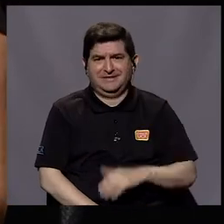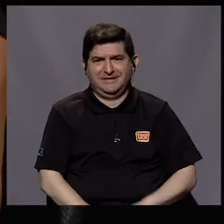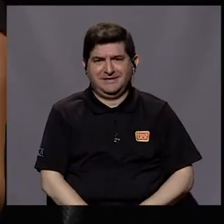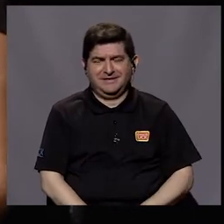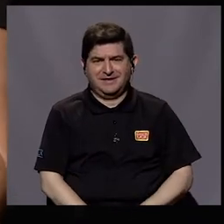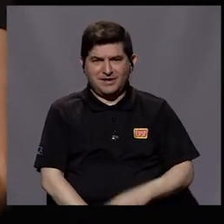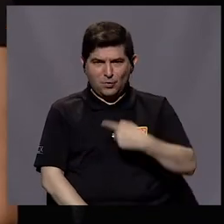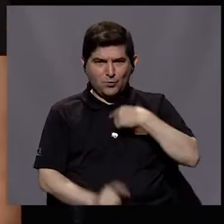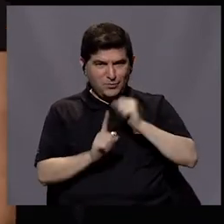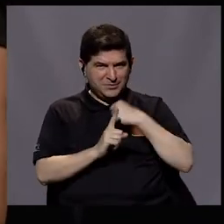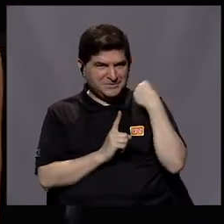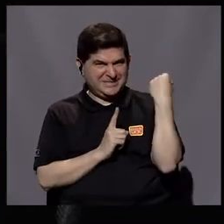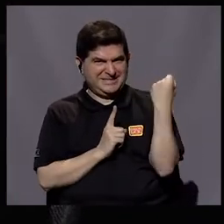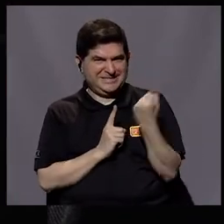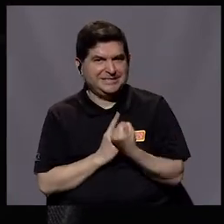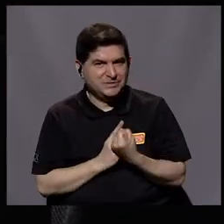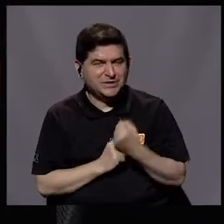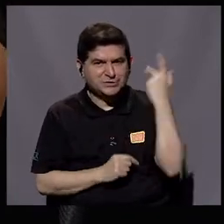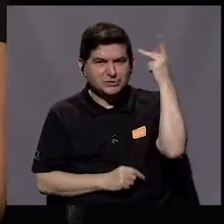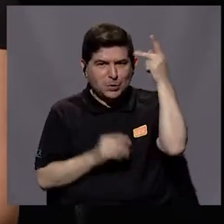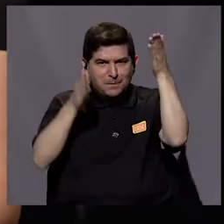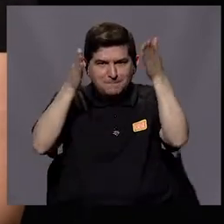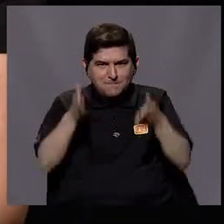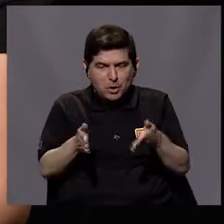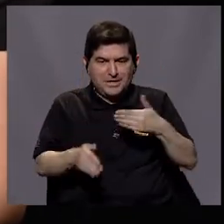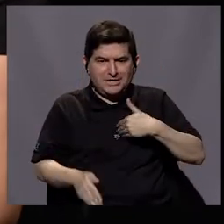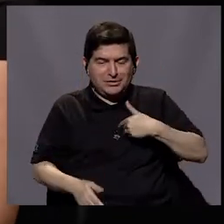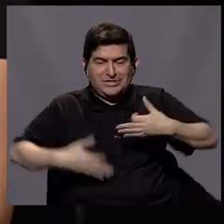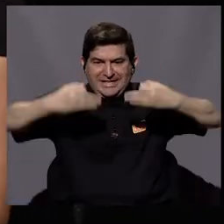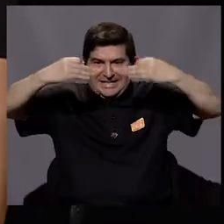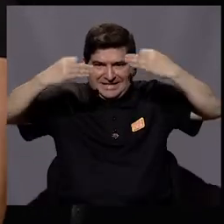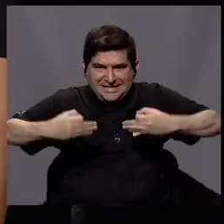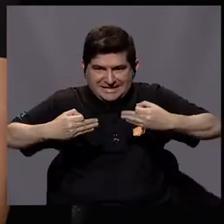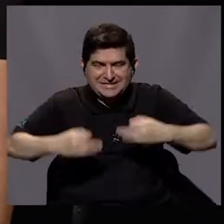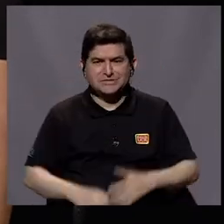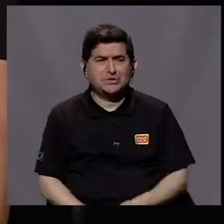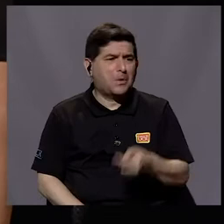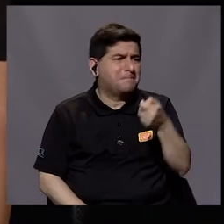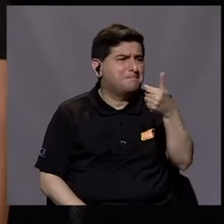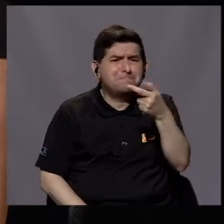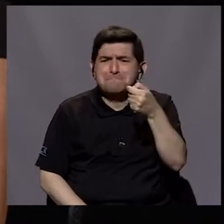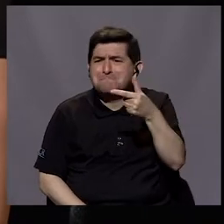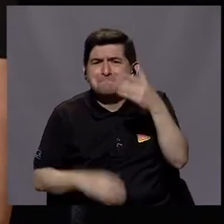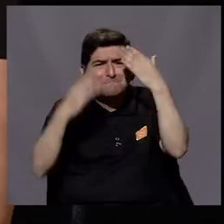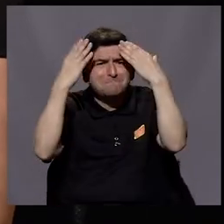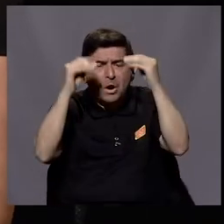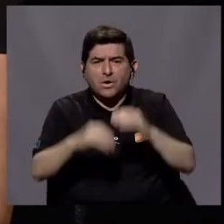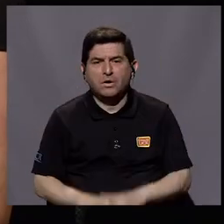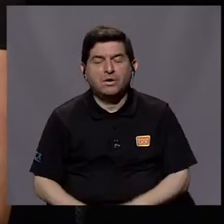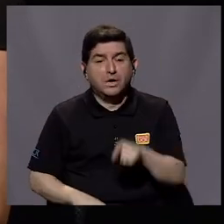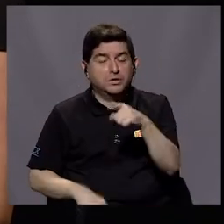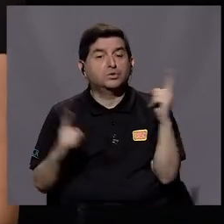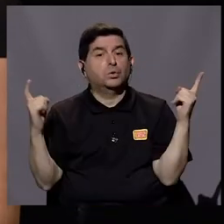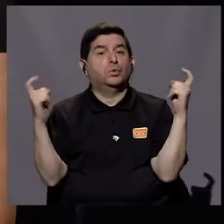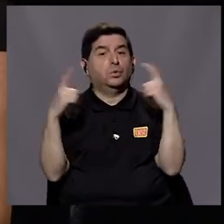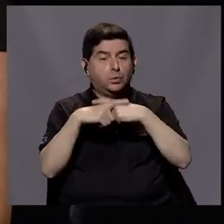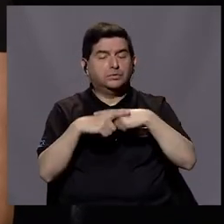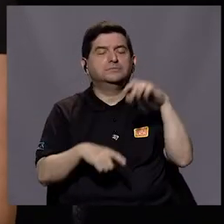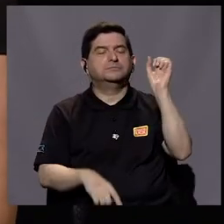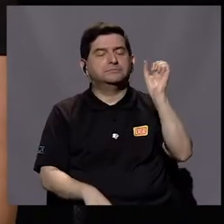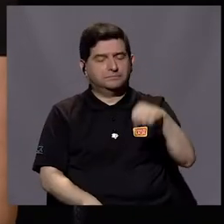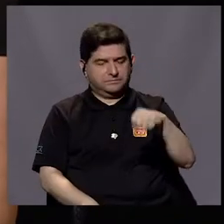vamos a ver, estar en los zapatos de un político que tiene que tomar decisiones con tan poca información... Es complejo. Es